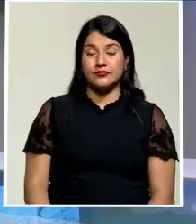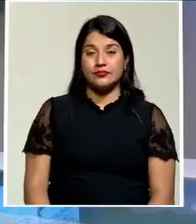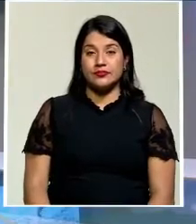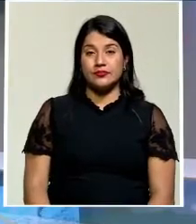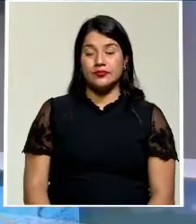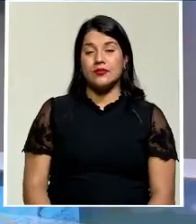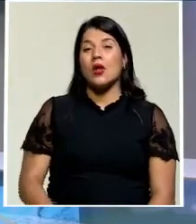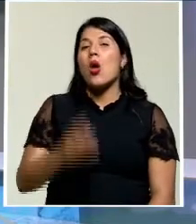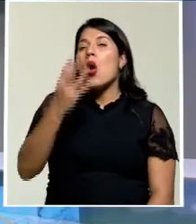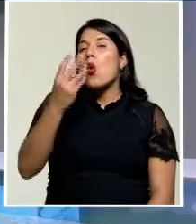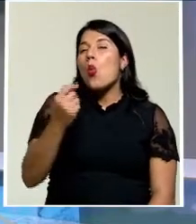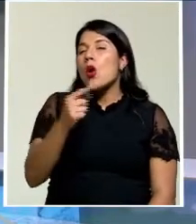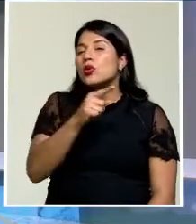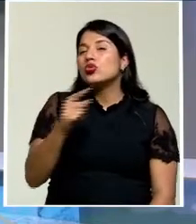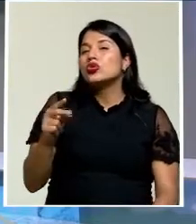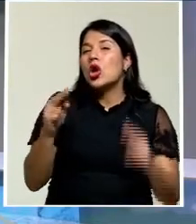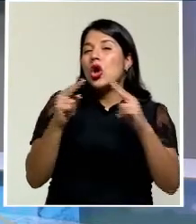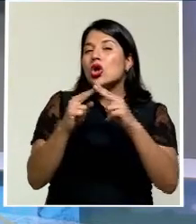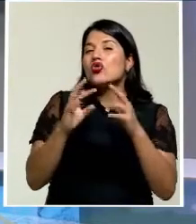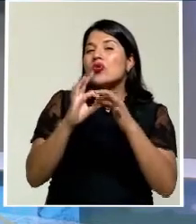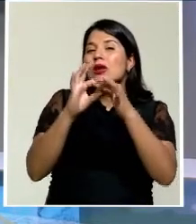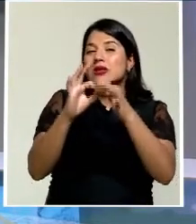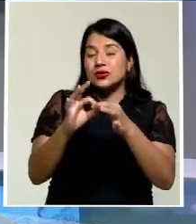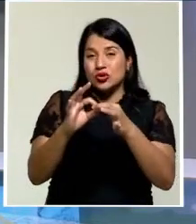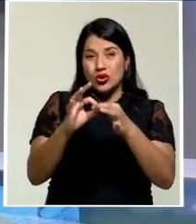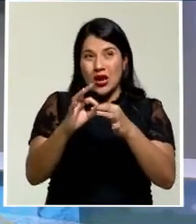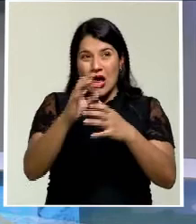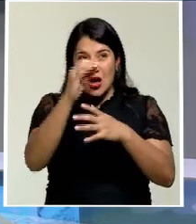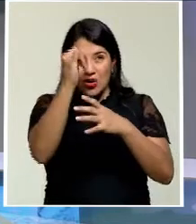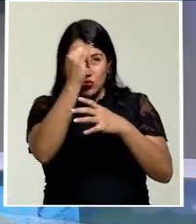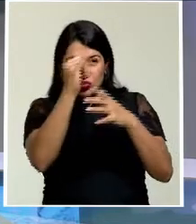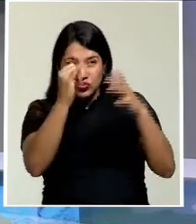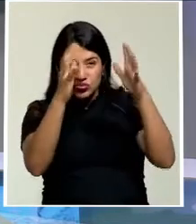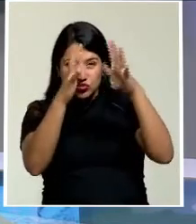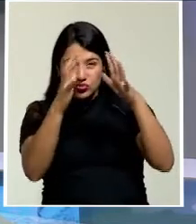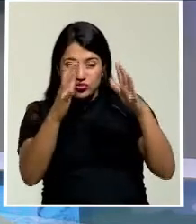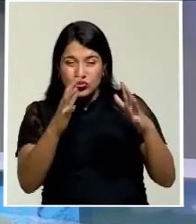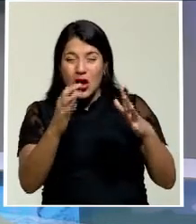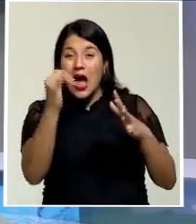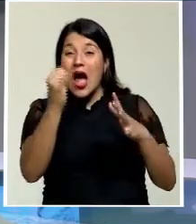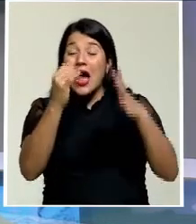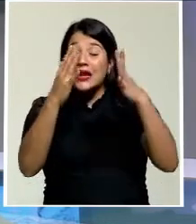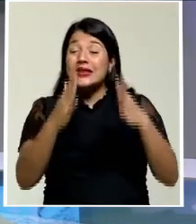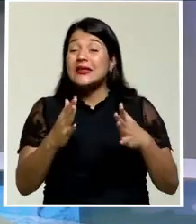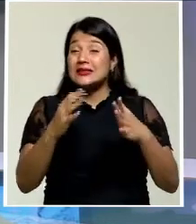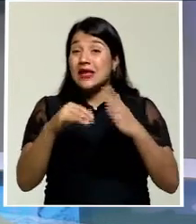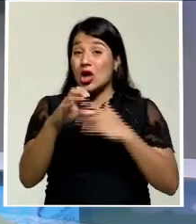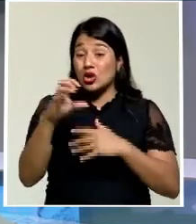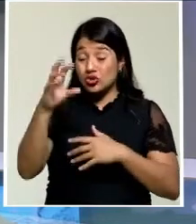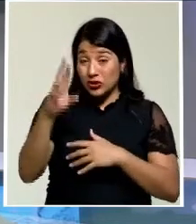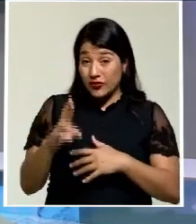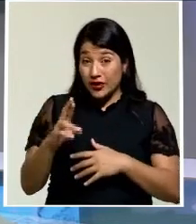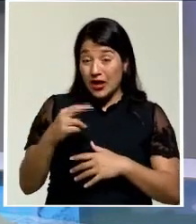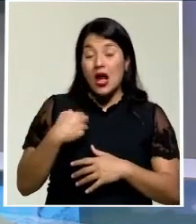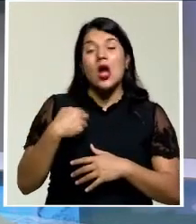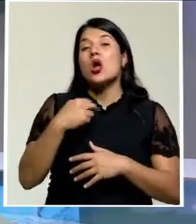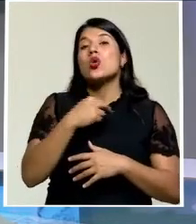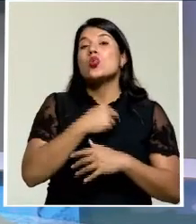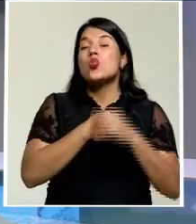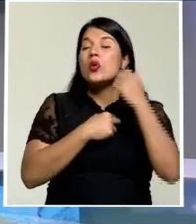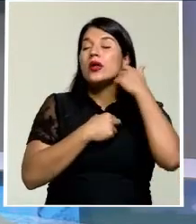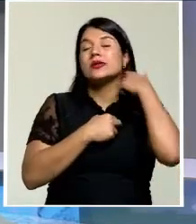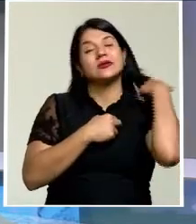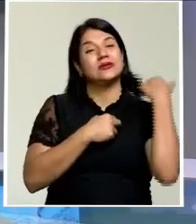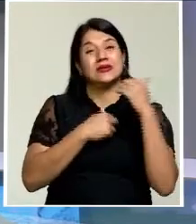¿Cuánto conoce usted de la obra pictórica de los artistas plásticos de Costa Rica? Nuestro archivo de obras y